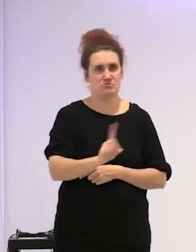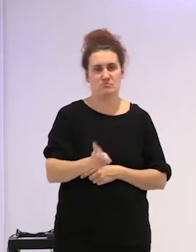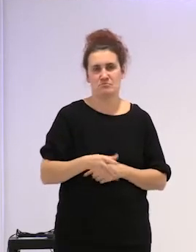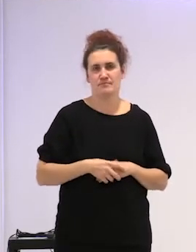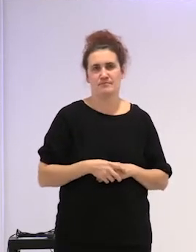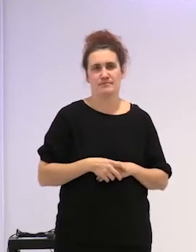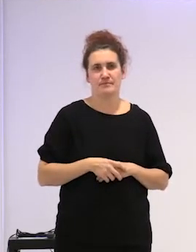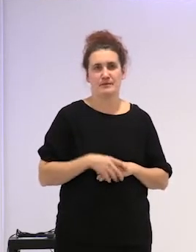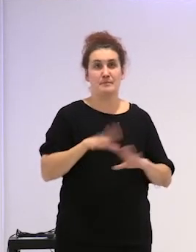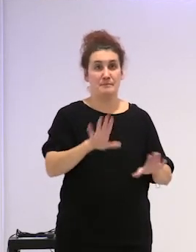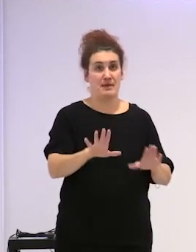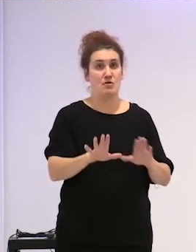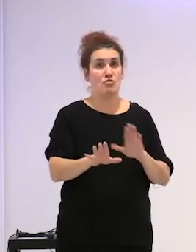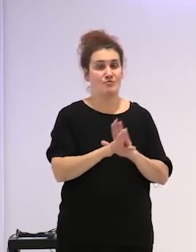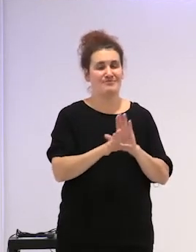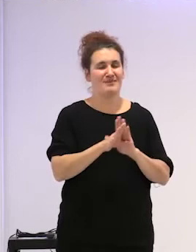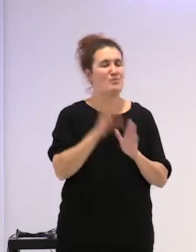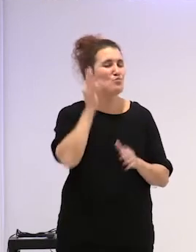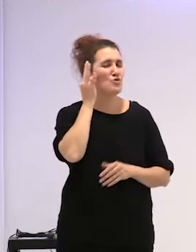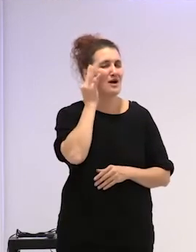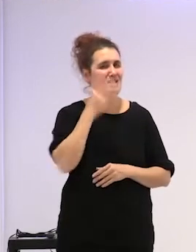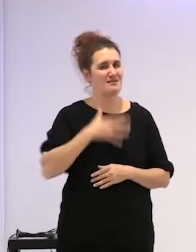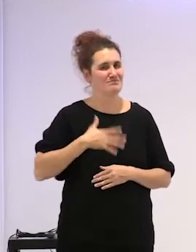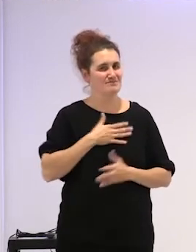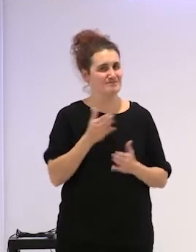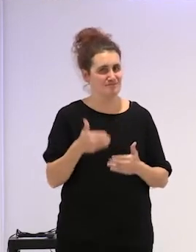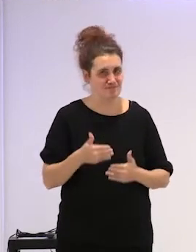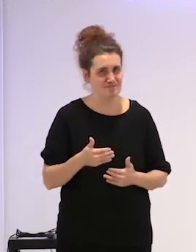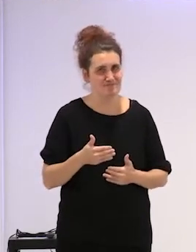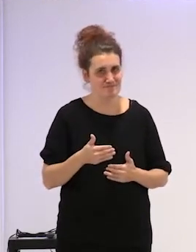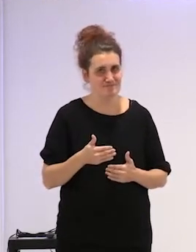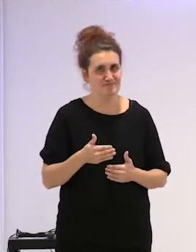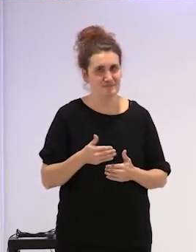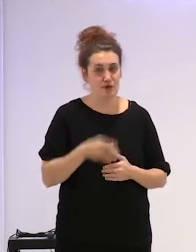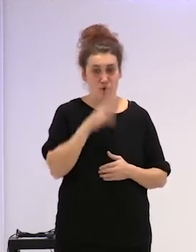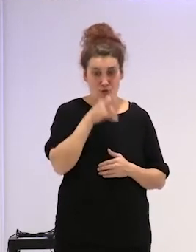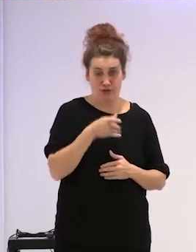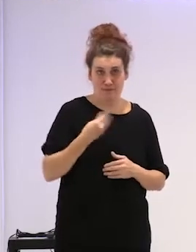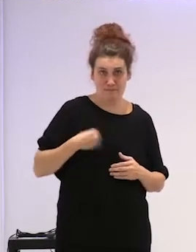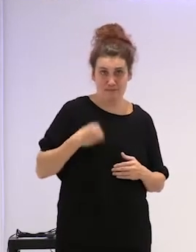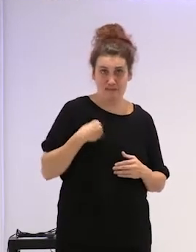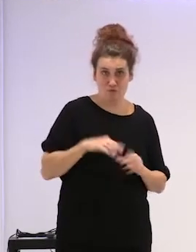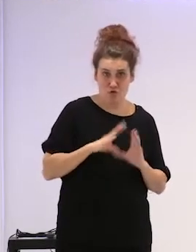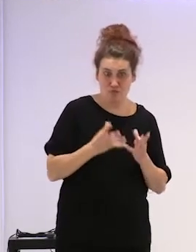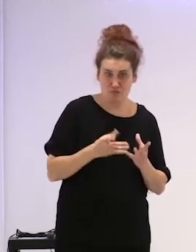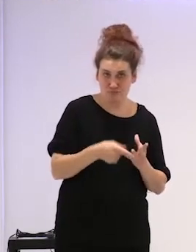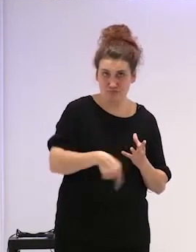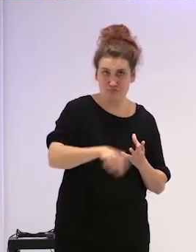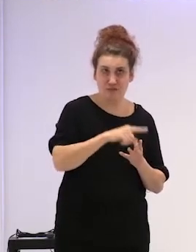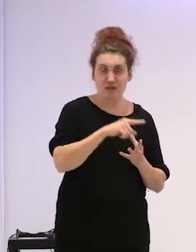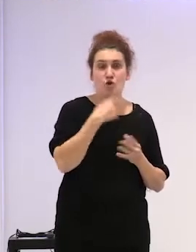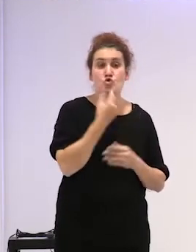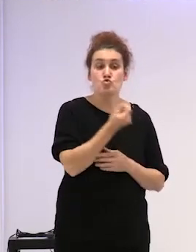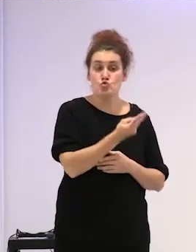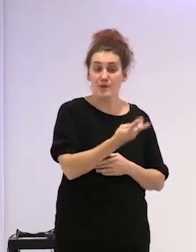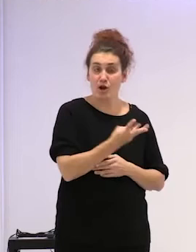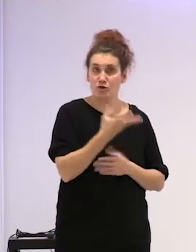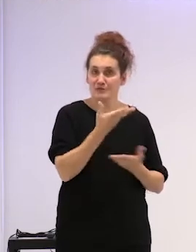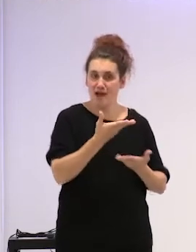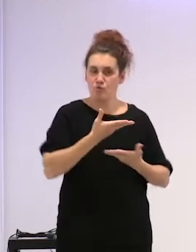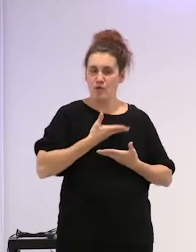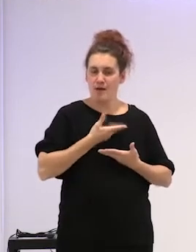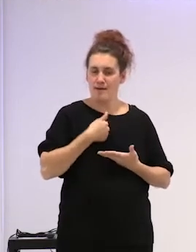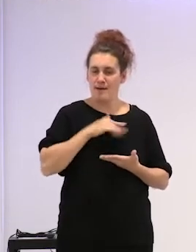Pero sigue siendo una mujer incómoda. Porque con todo esto los números le ayudaban, la